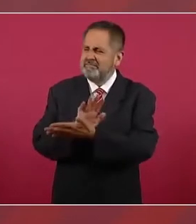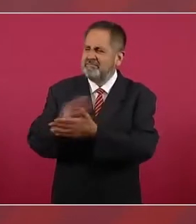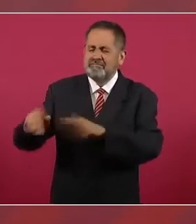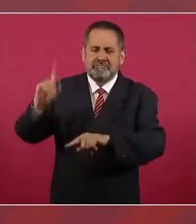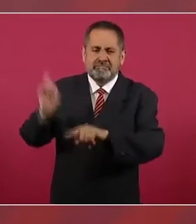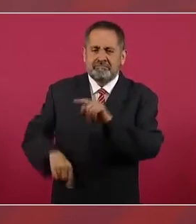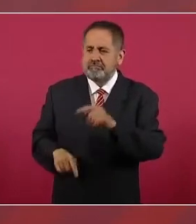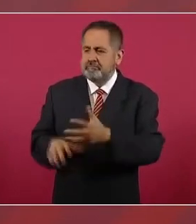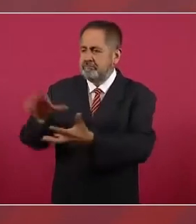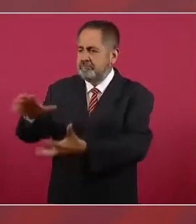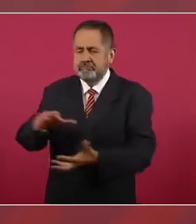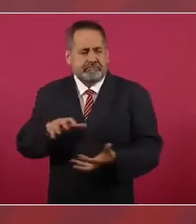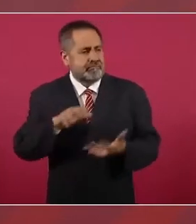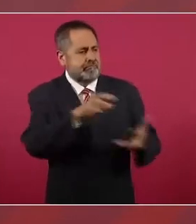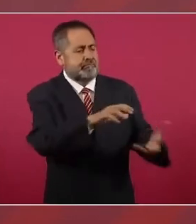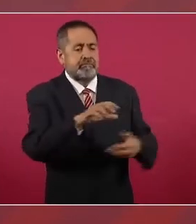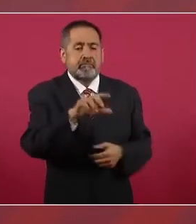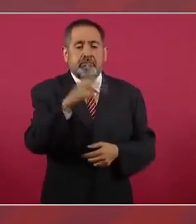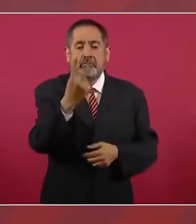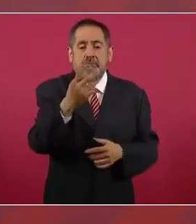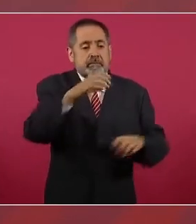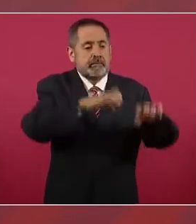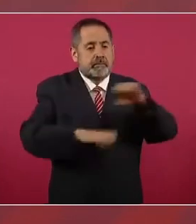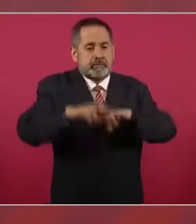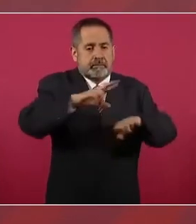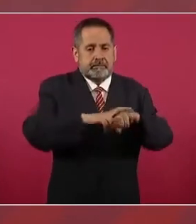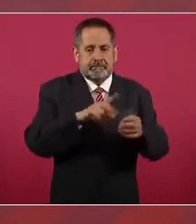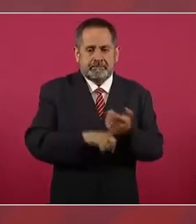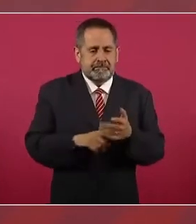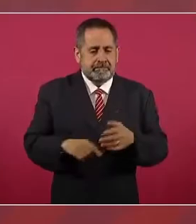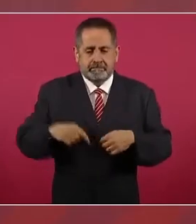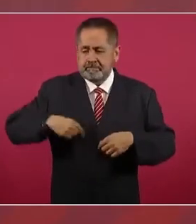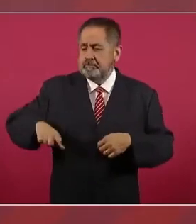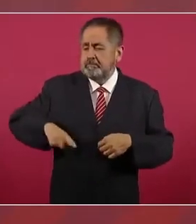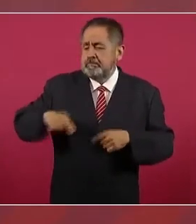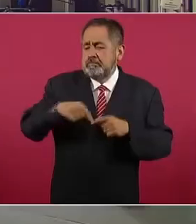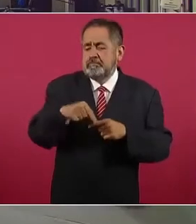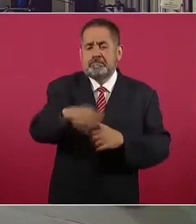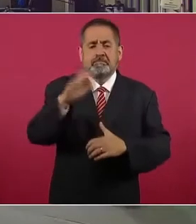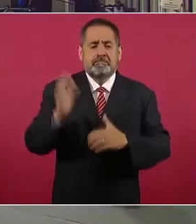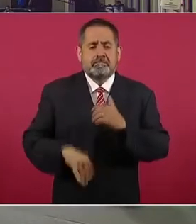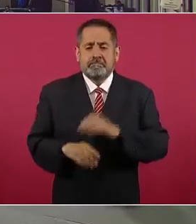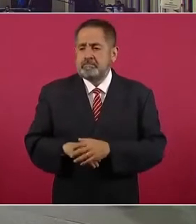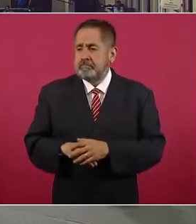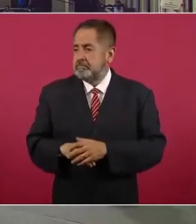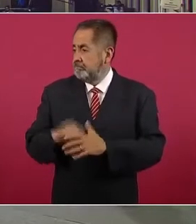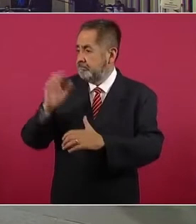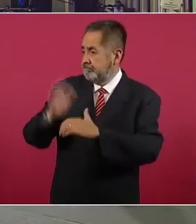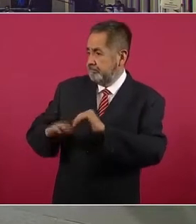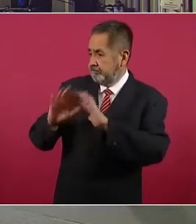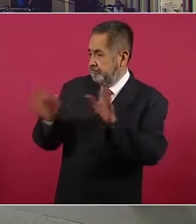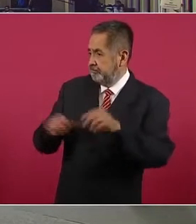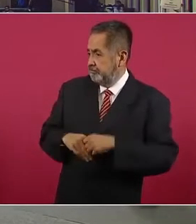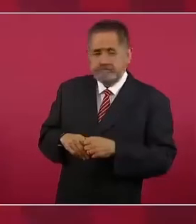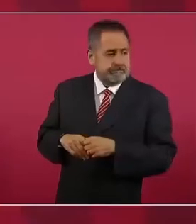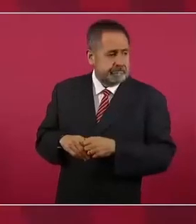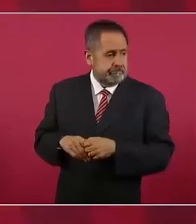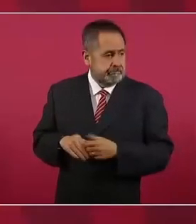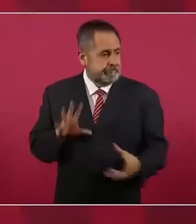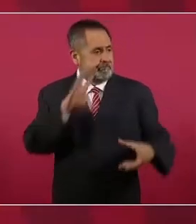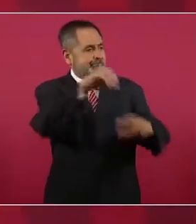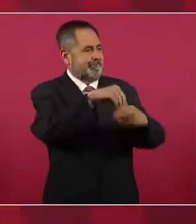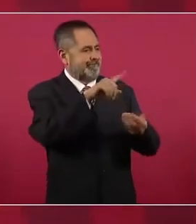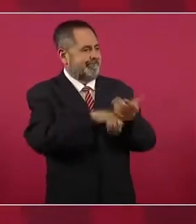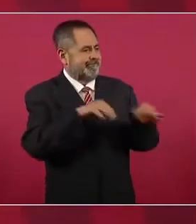los entregó a dos empresas, y todavía terminó su gobierno y él se fue a trabajar de asesor